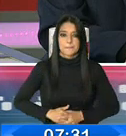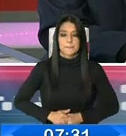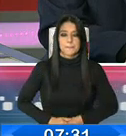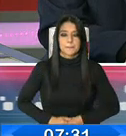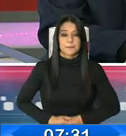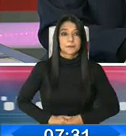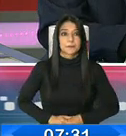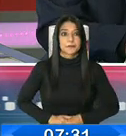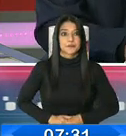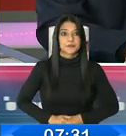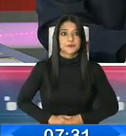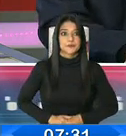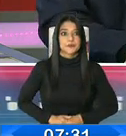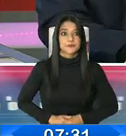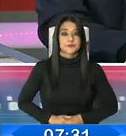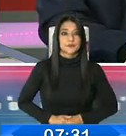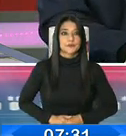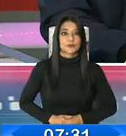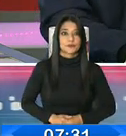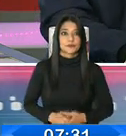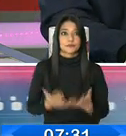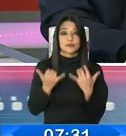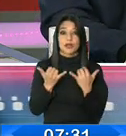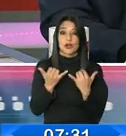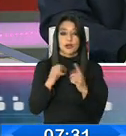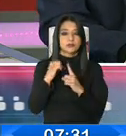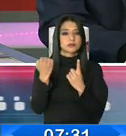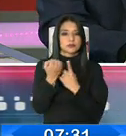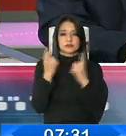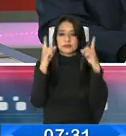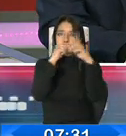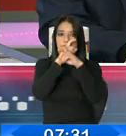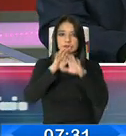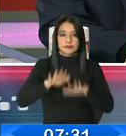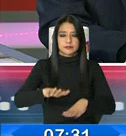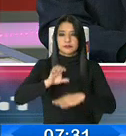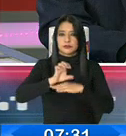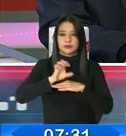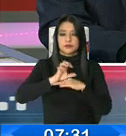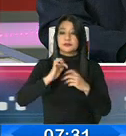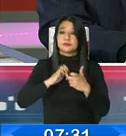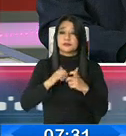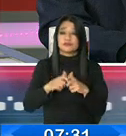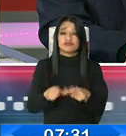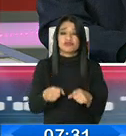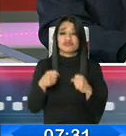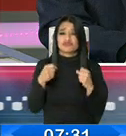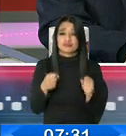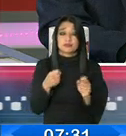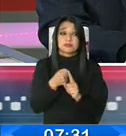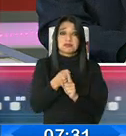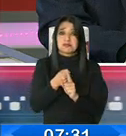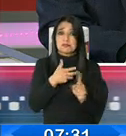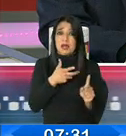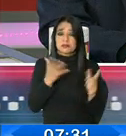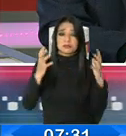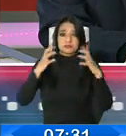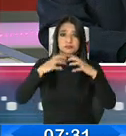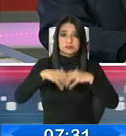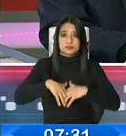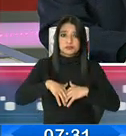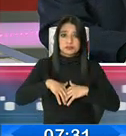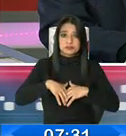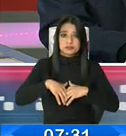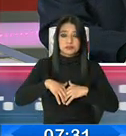Evidentemente estamos atravesando una situación inédita en el país, una crisis que ha golpeado de manera muy fuerte con